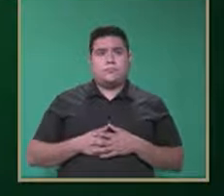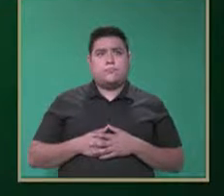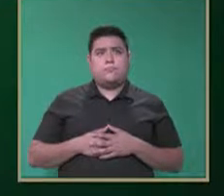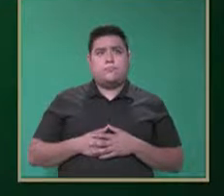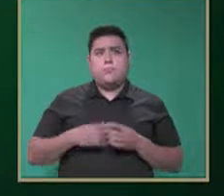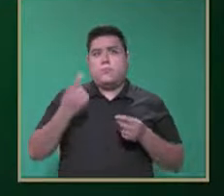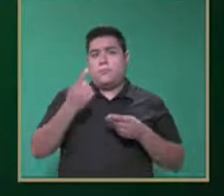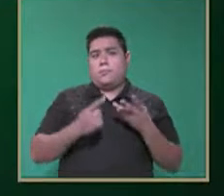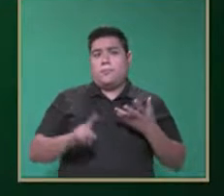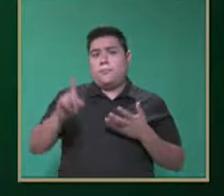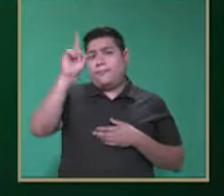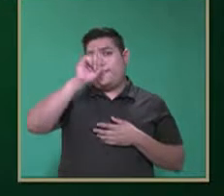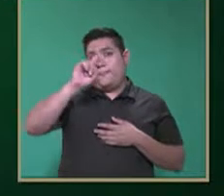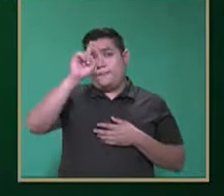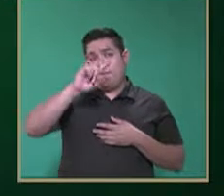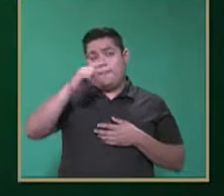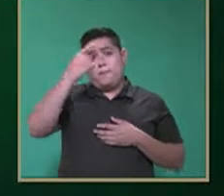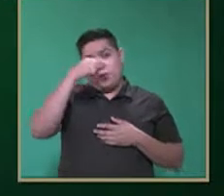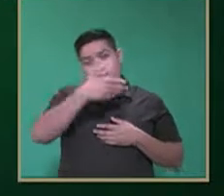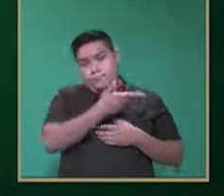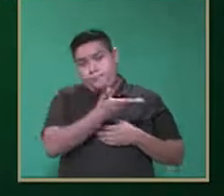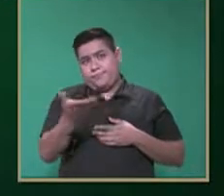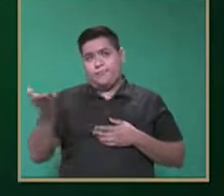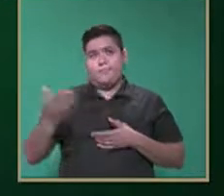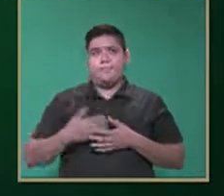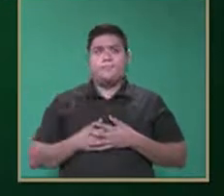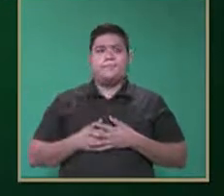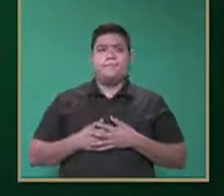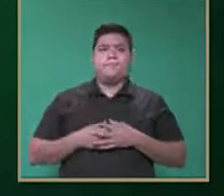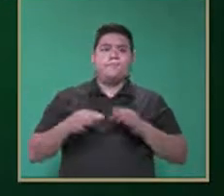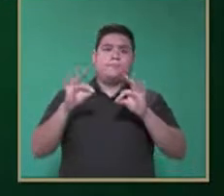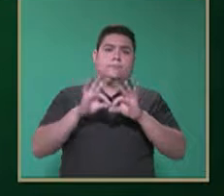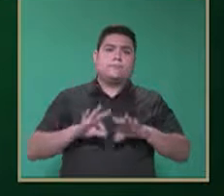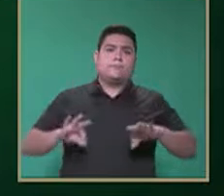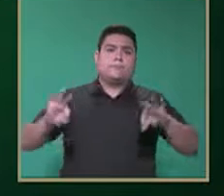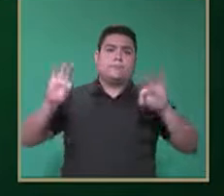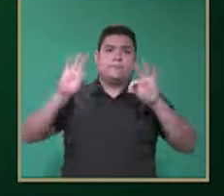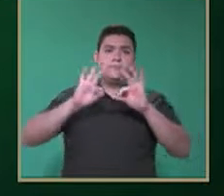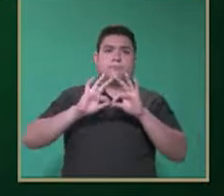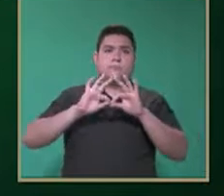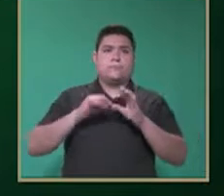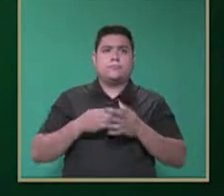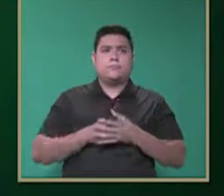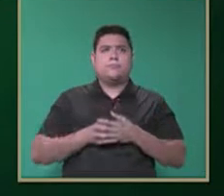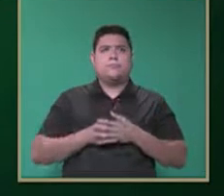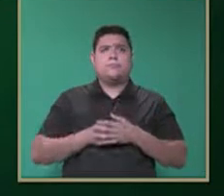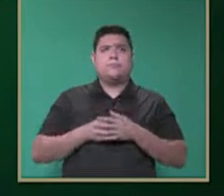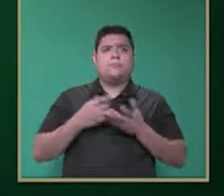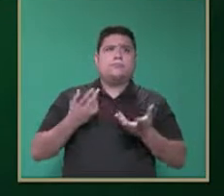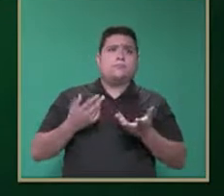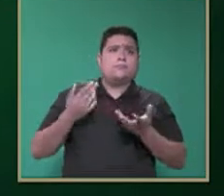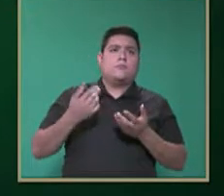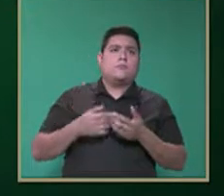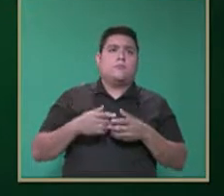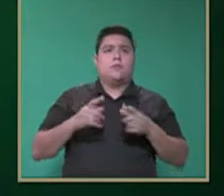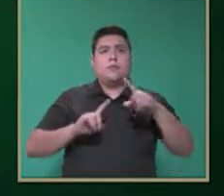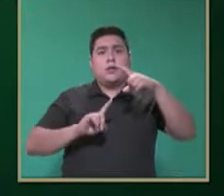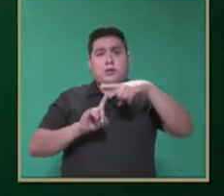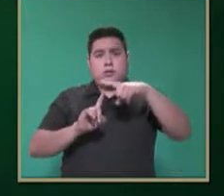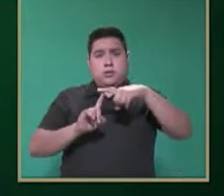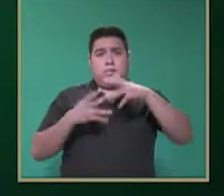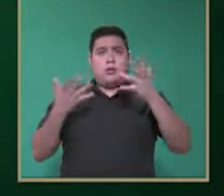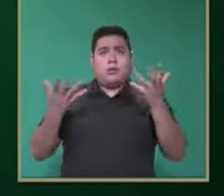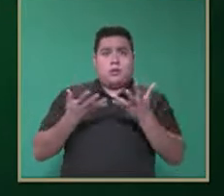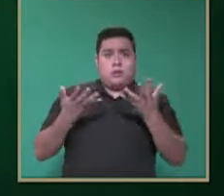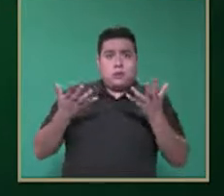recomendaciones para ustedes, padres de familia. Es importante que se requiere un monitoreo al